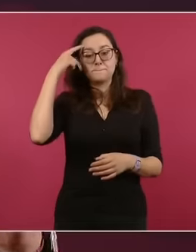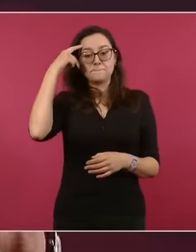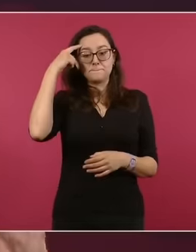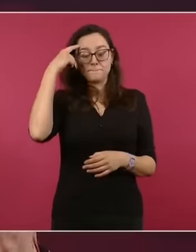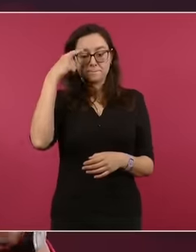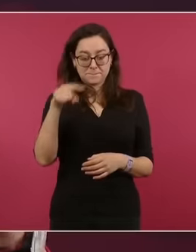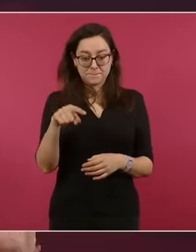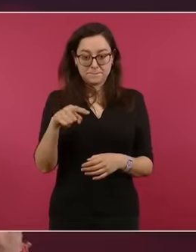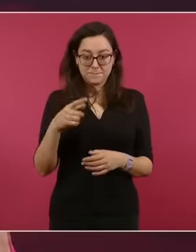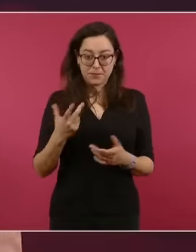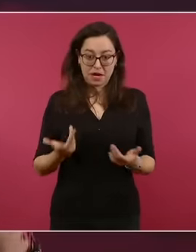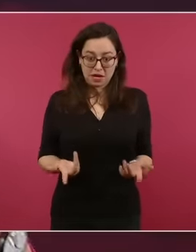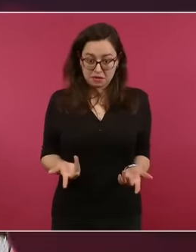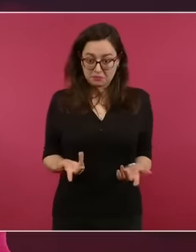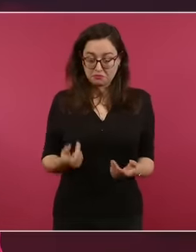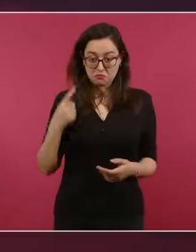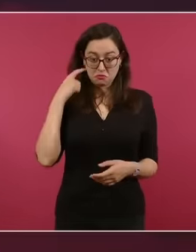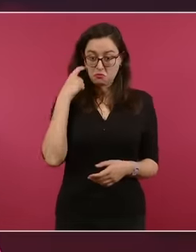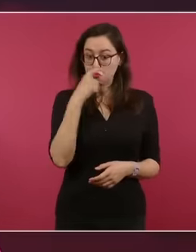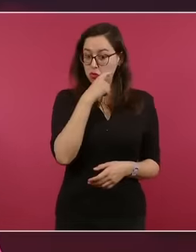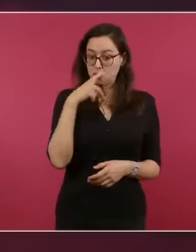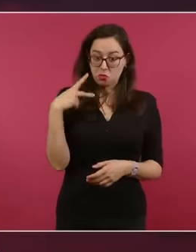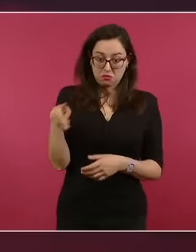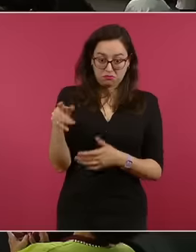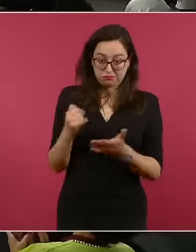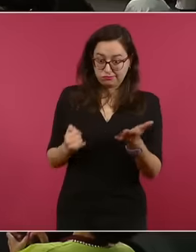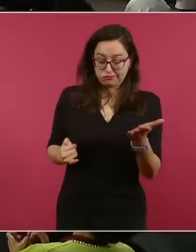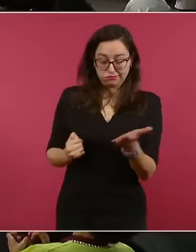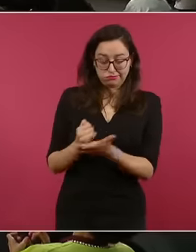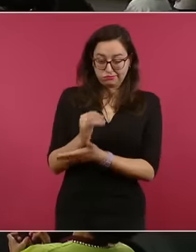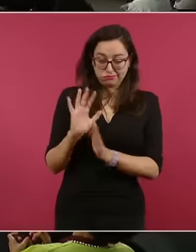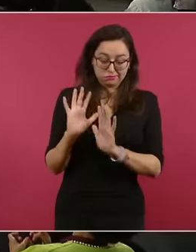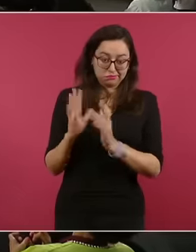ellos tomen sus decisiones de manera soberana.